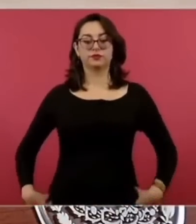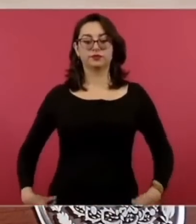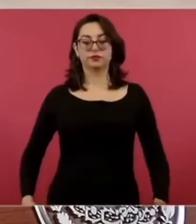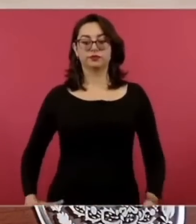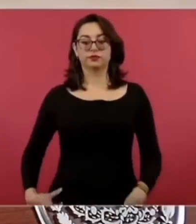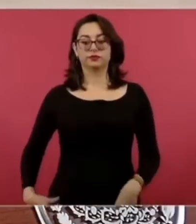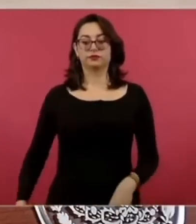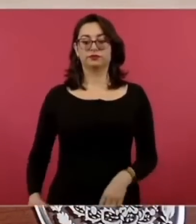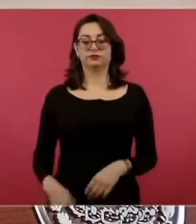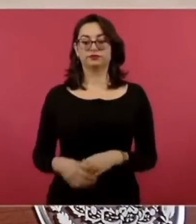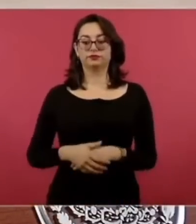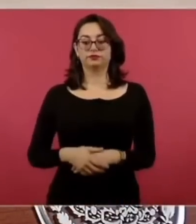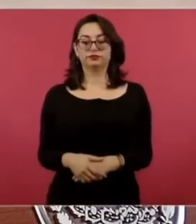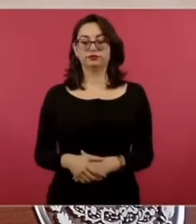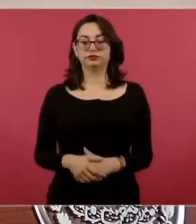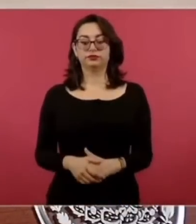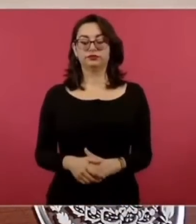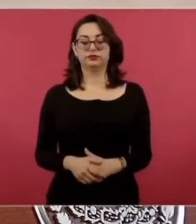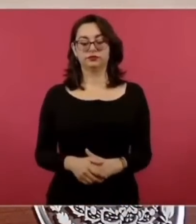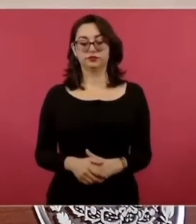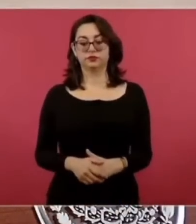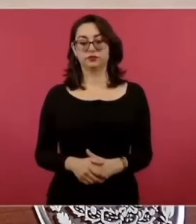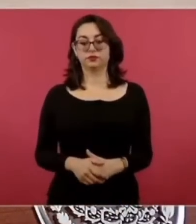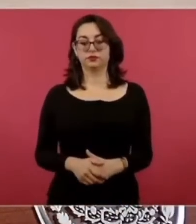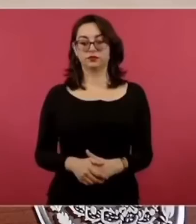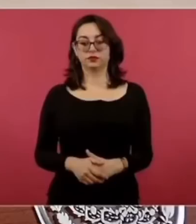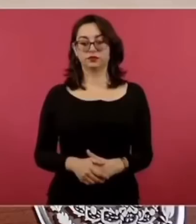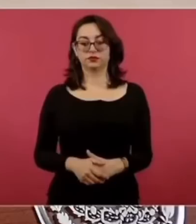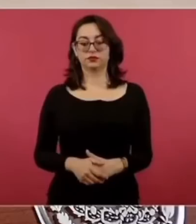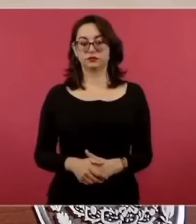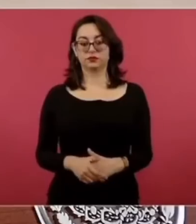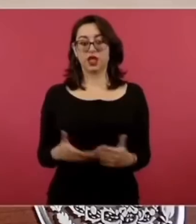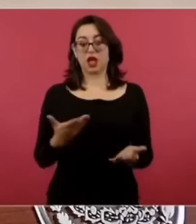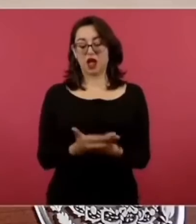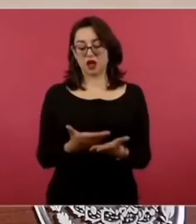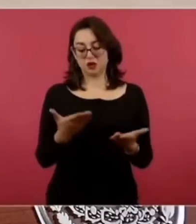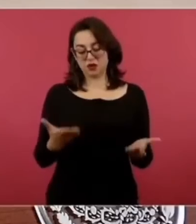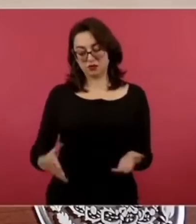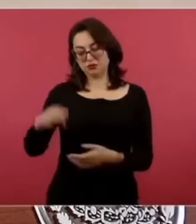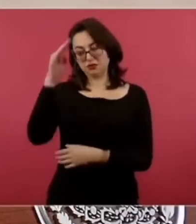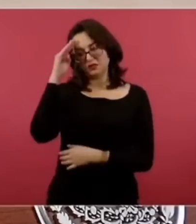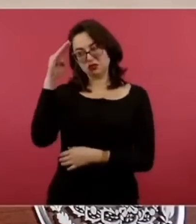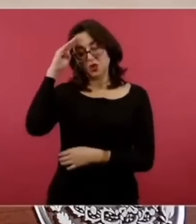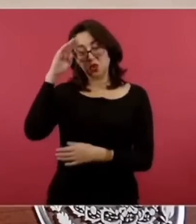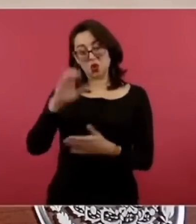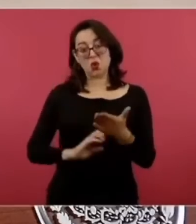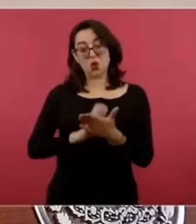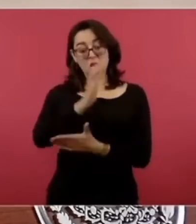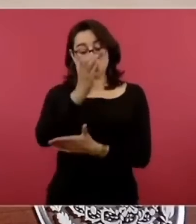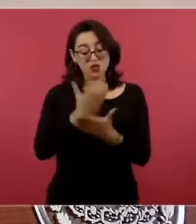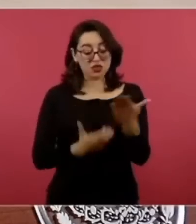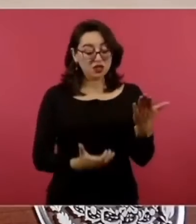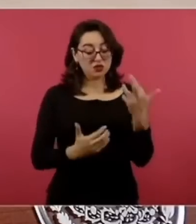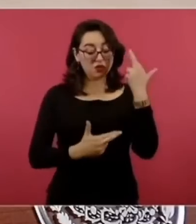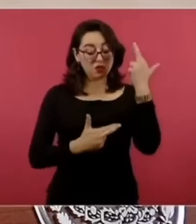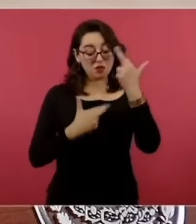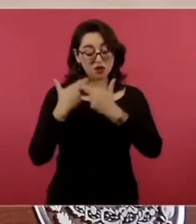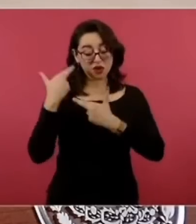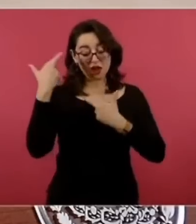revisamos contratos o de plano adquirimos